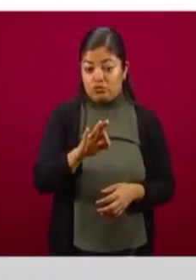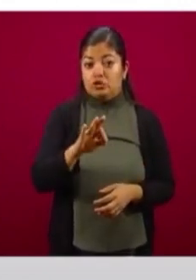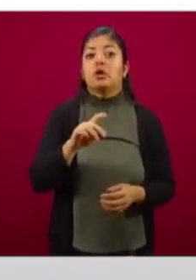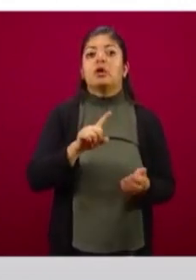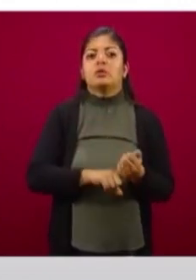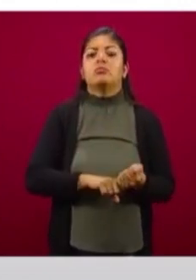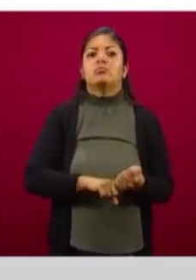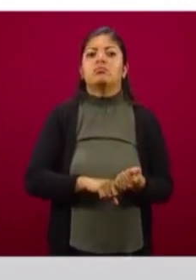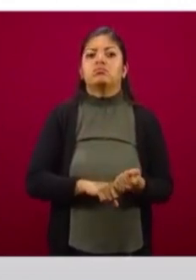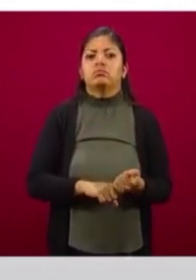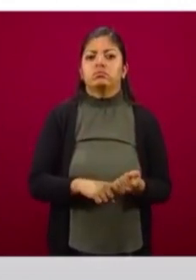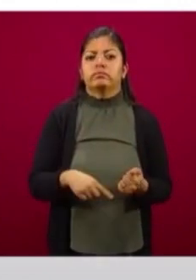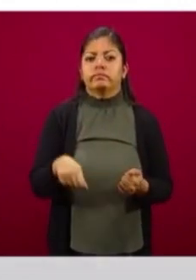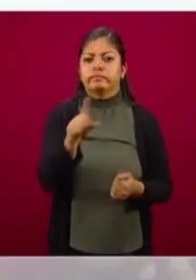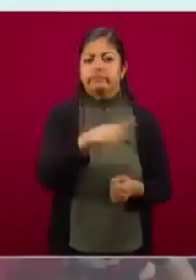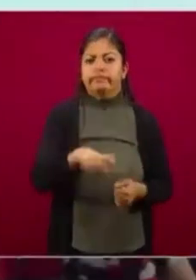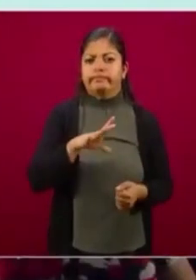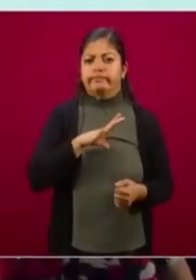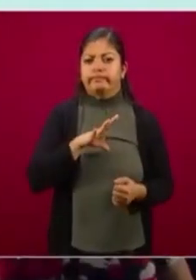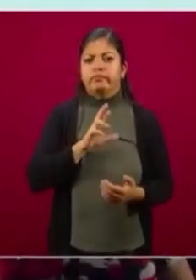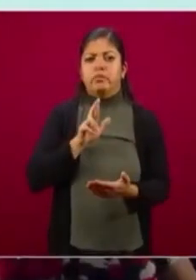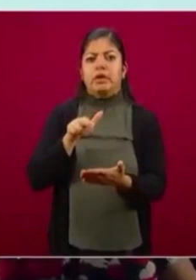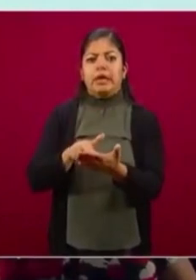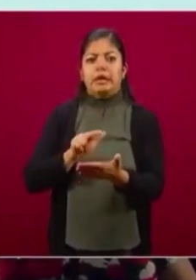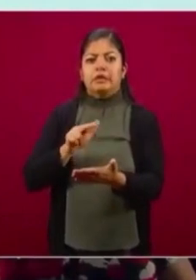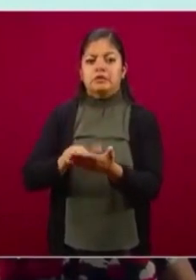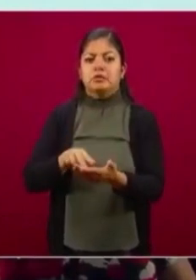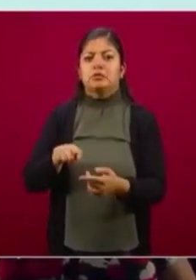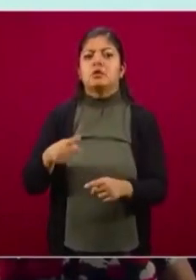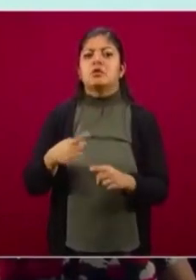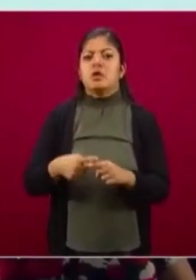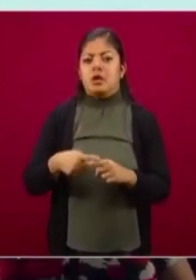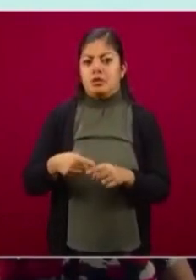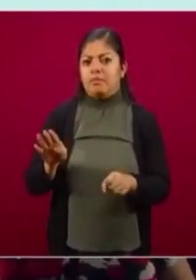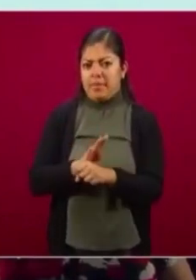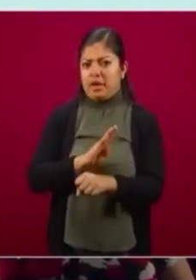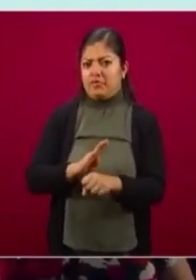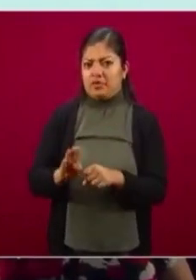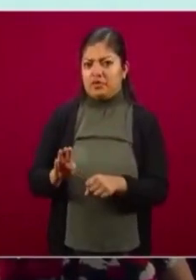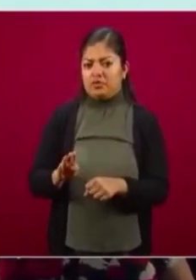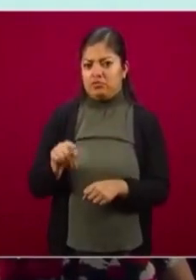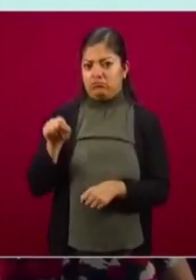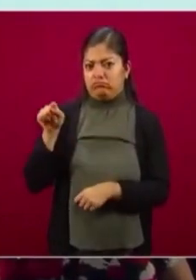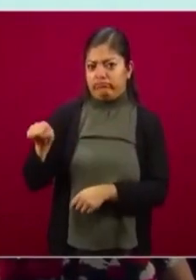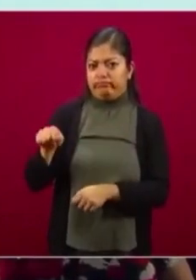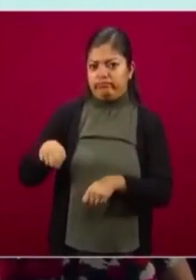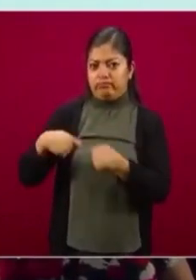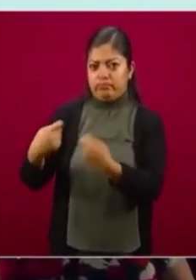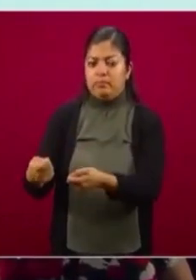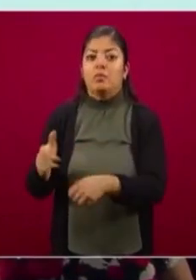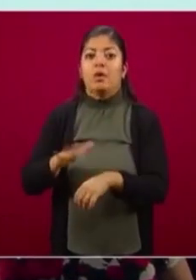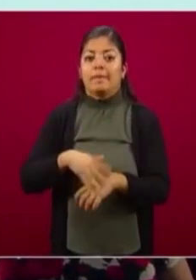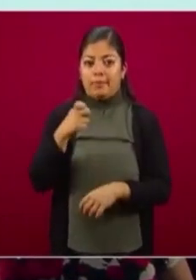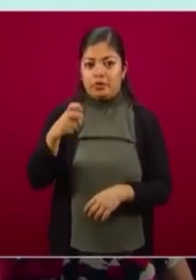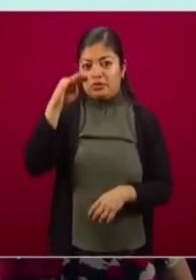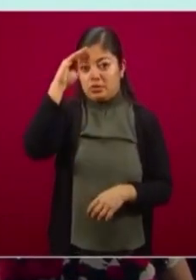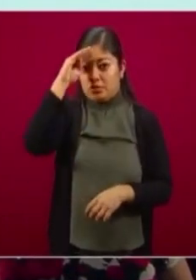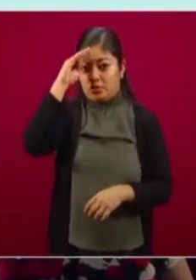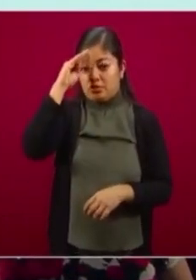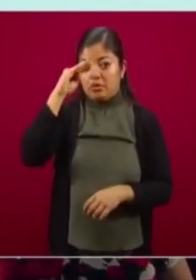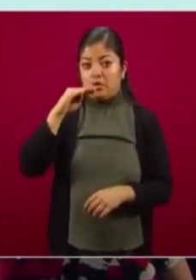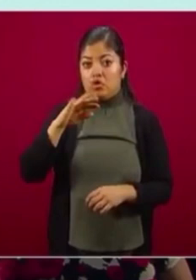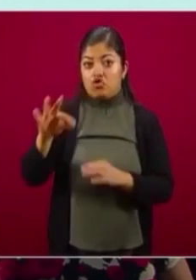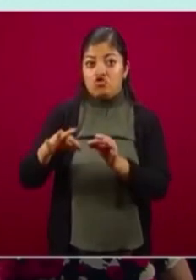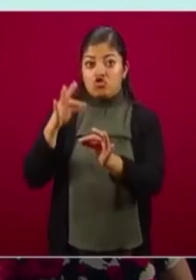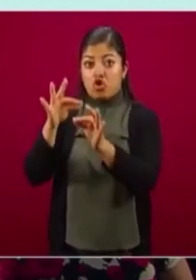estuvieron registrados y son beneficiados. Por eso creemos que llegar a un tercio del total es una buena